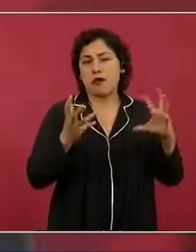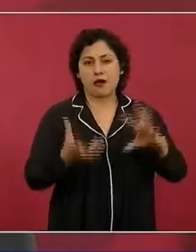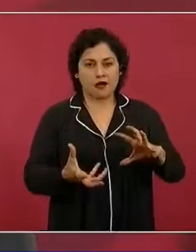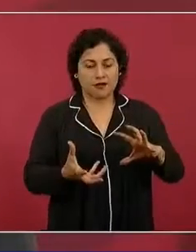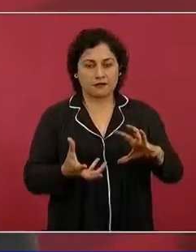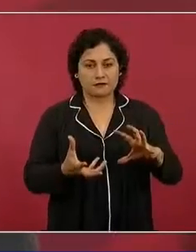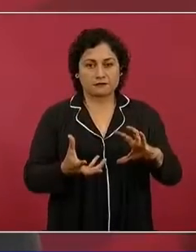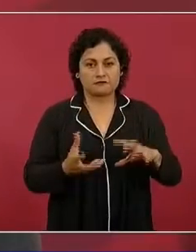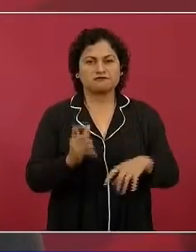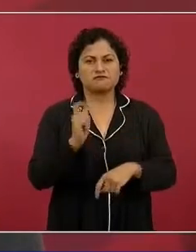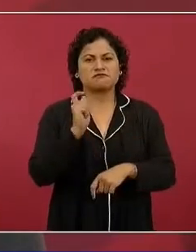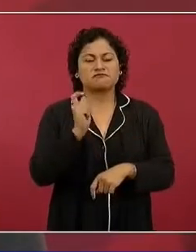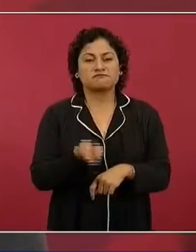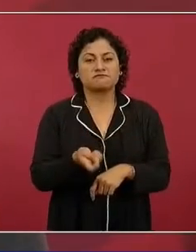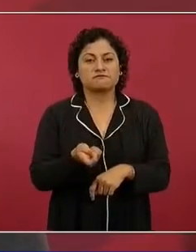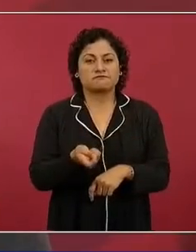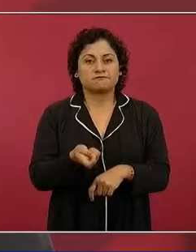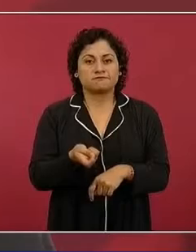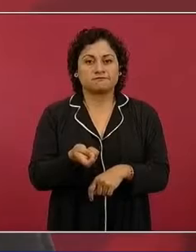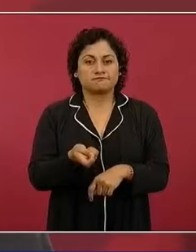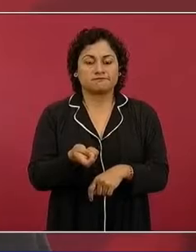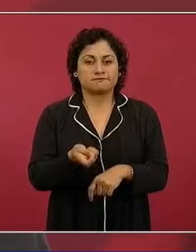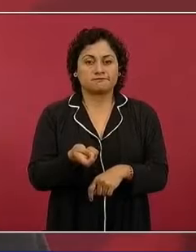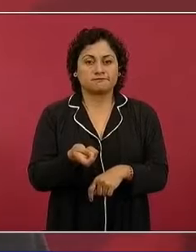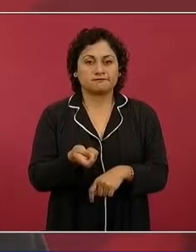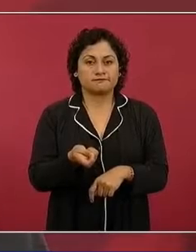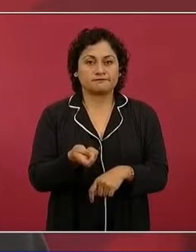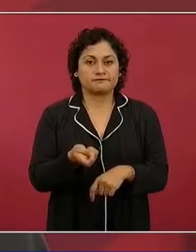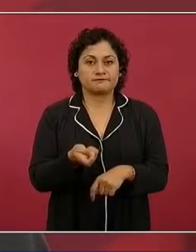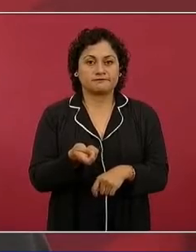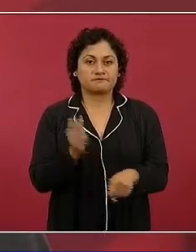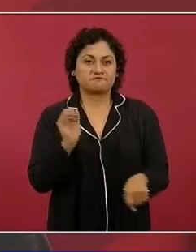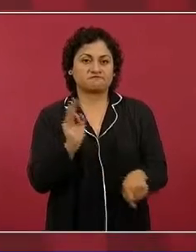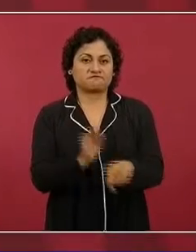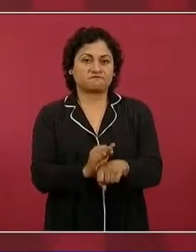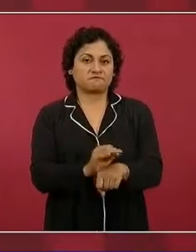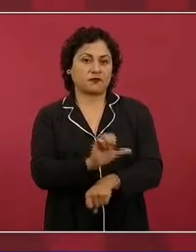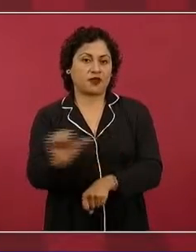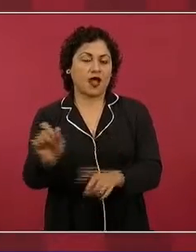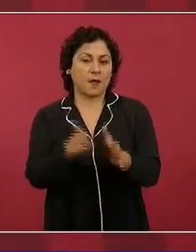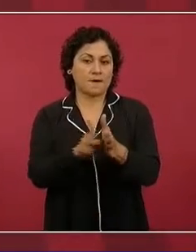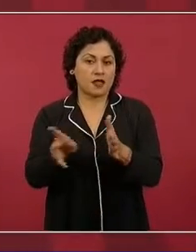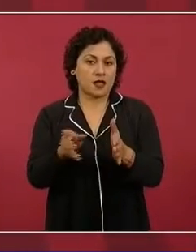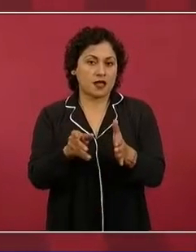sistema de protección a periodistas